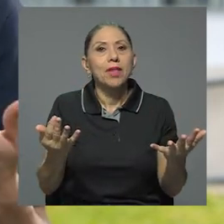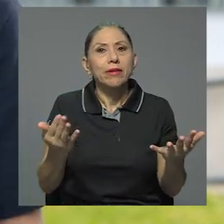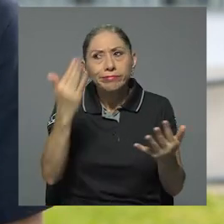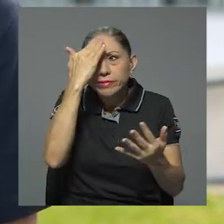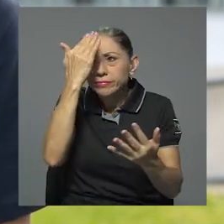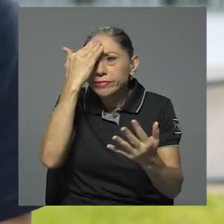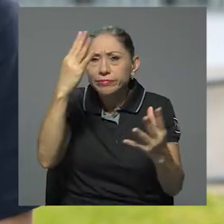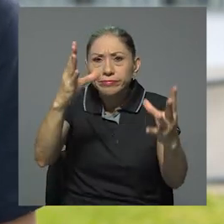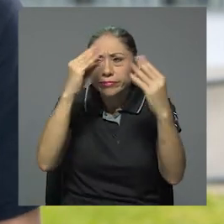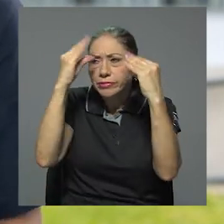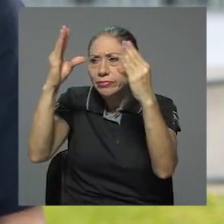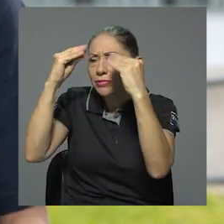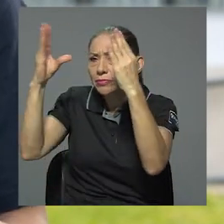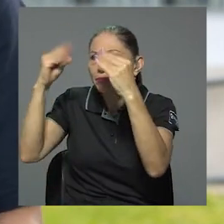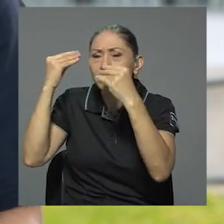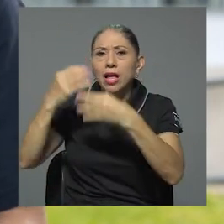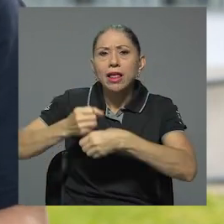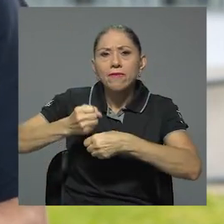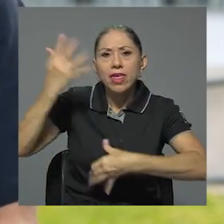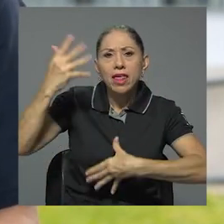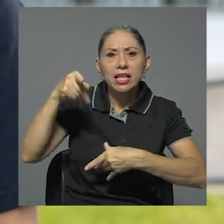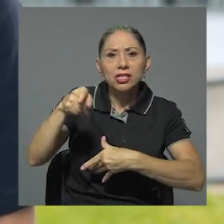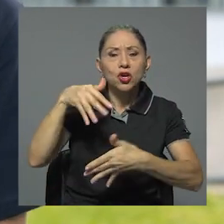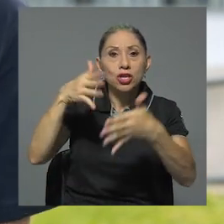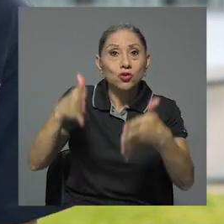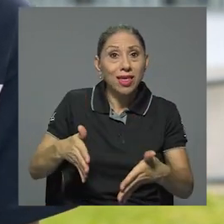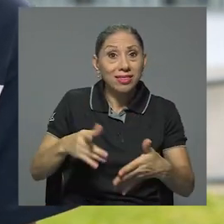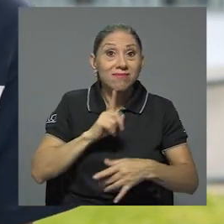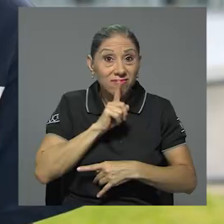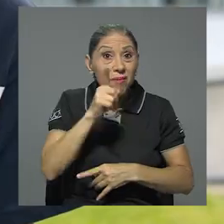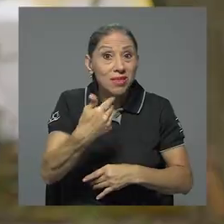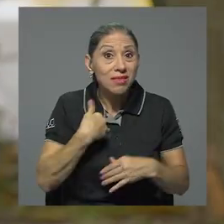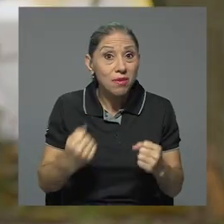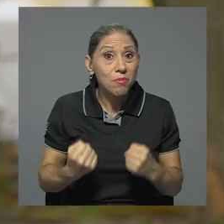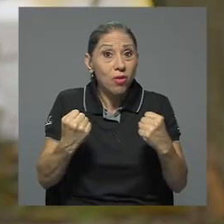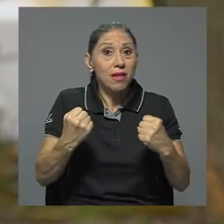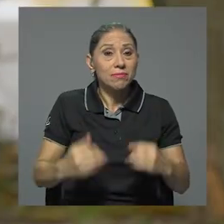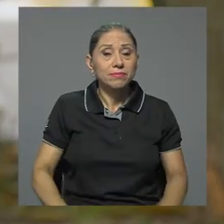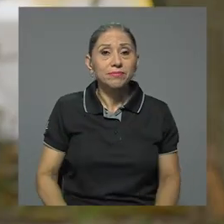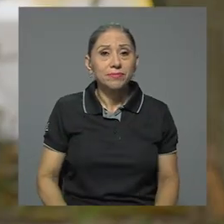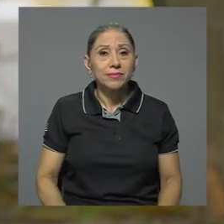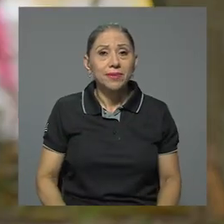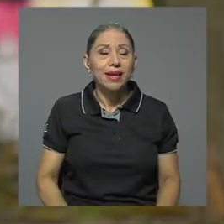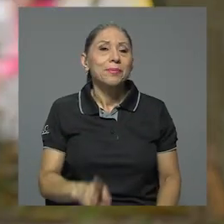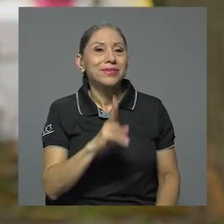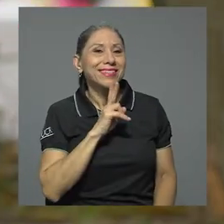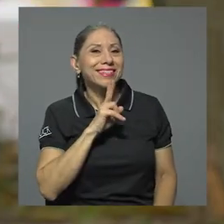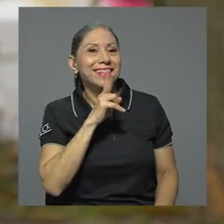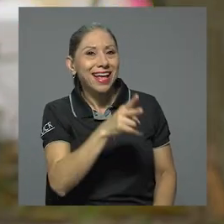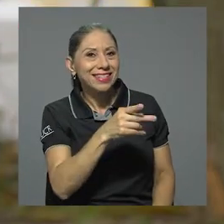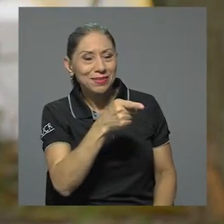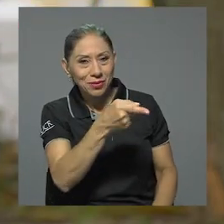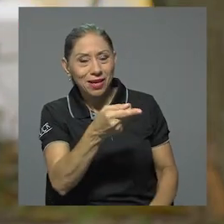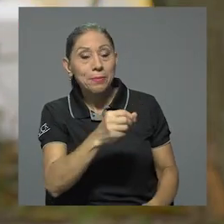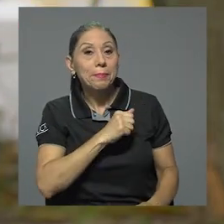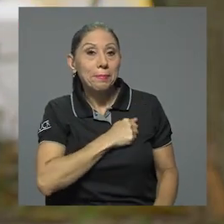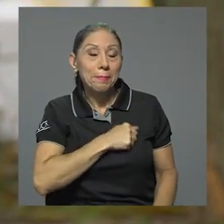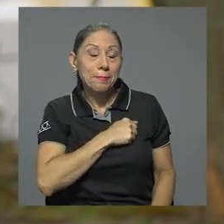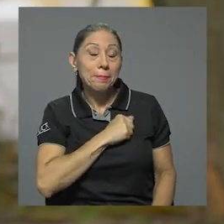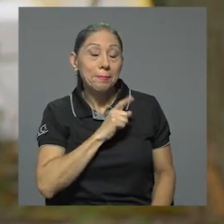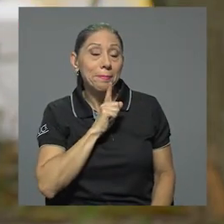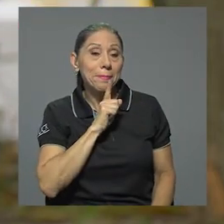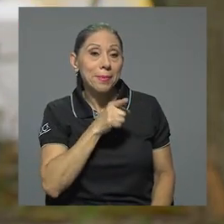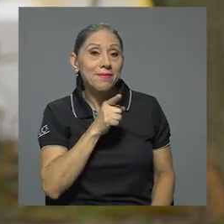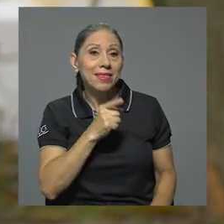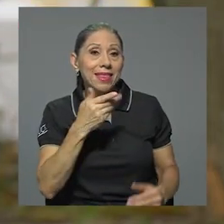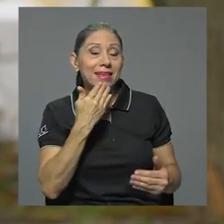empaparse todo el conocimiento de la Federación y del poder que tiene realmente. Muy bien, Cristian, pues muchísimas gracias por haber informado de este proceso